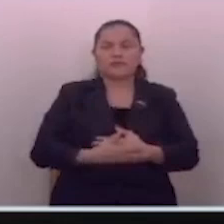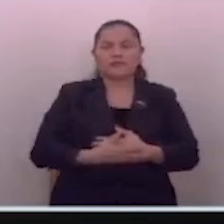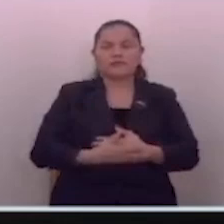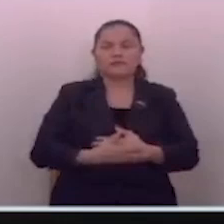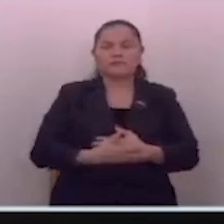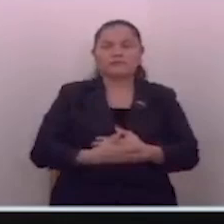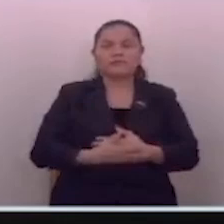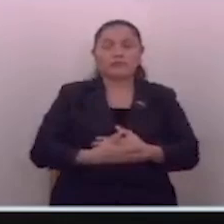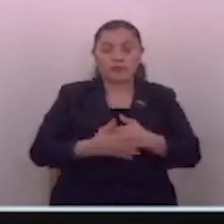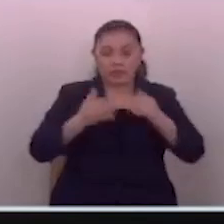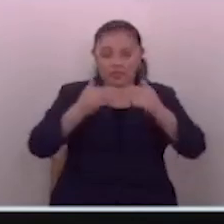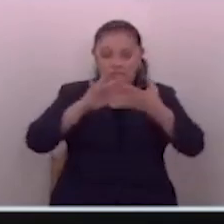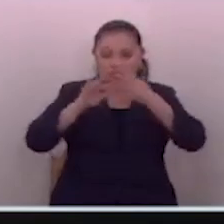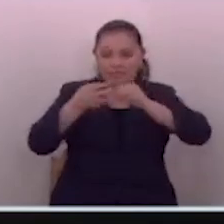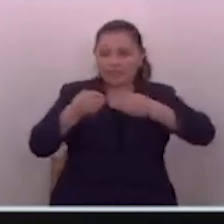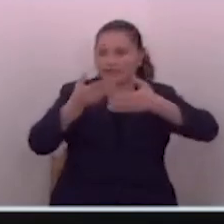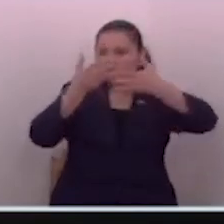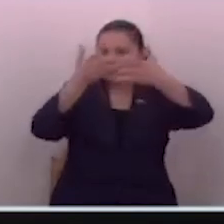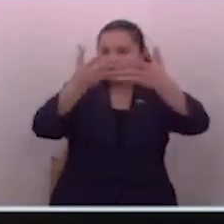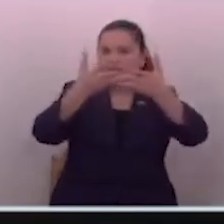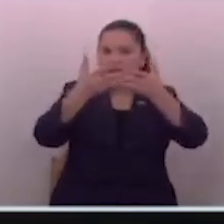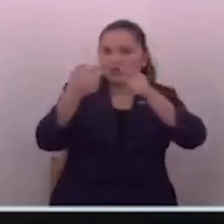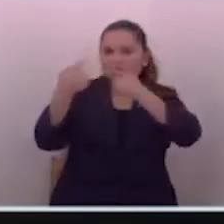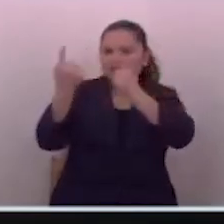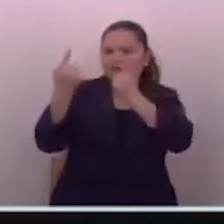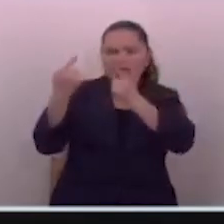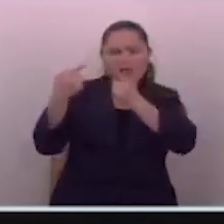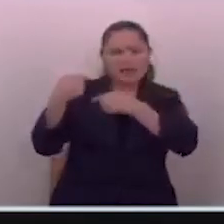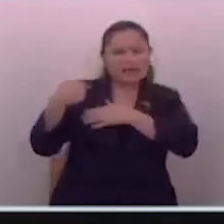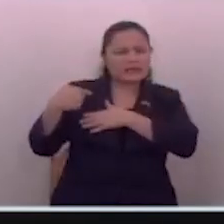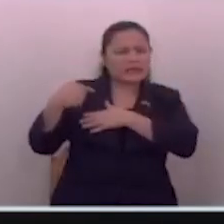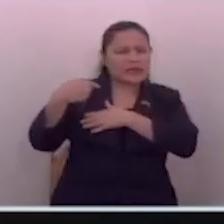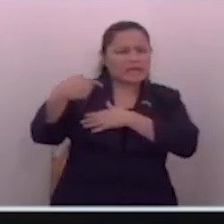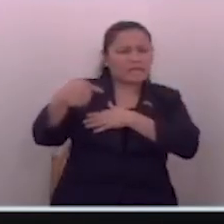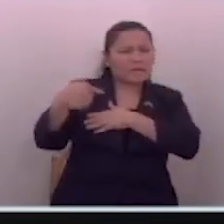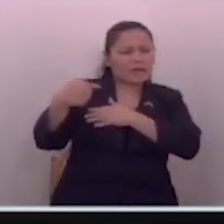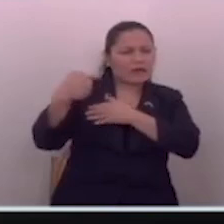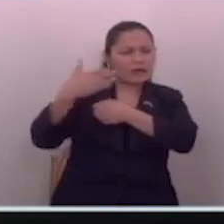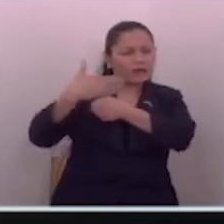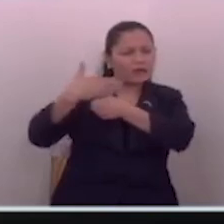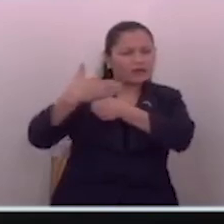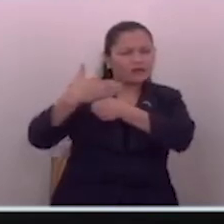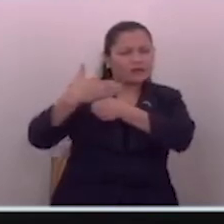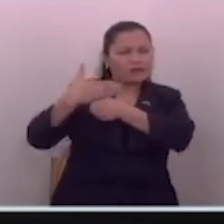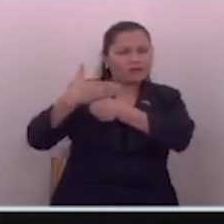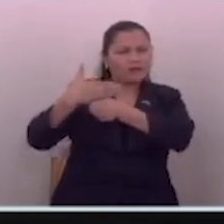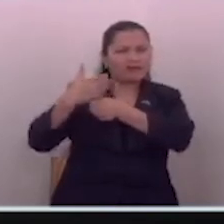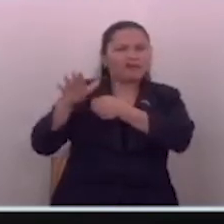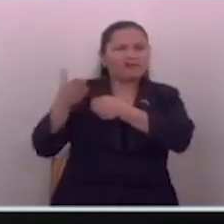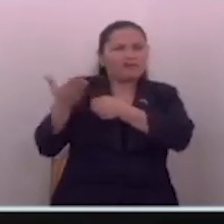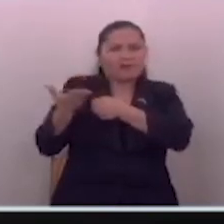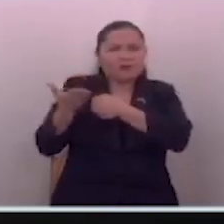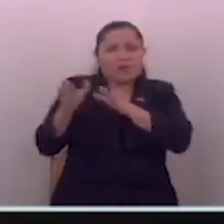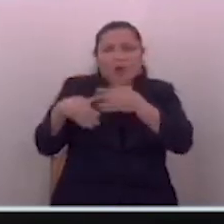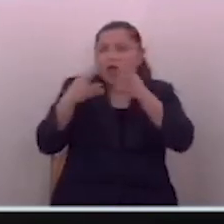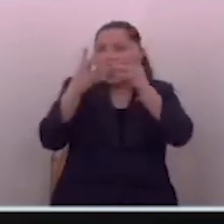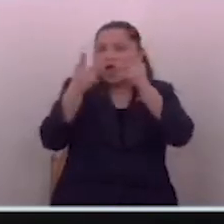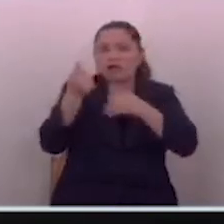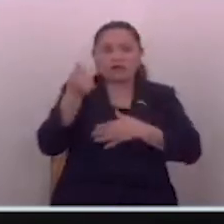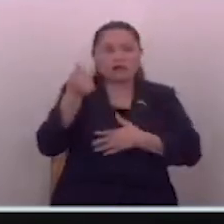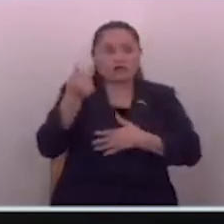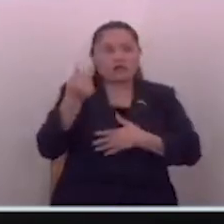Quiero hacer mención que la oposición siempre sale con la retórica de que no hay fondos